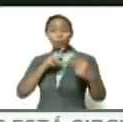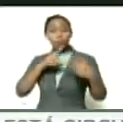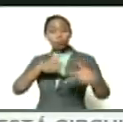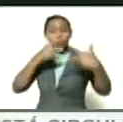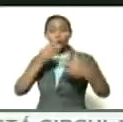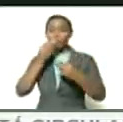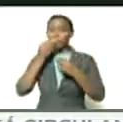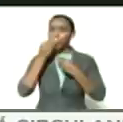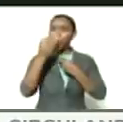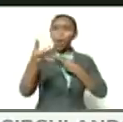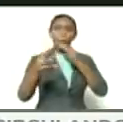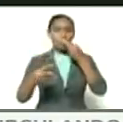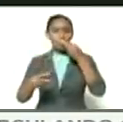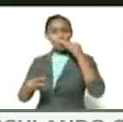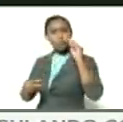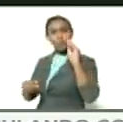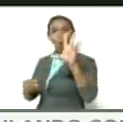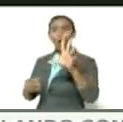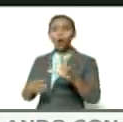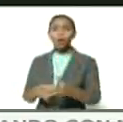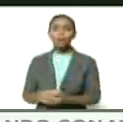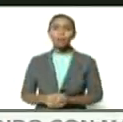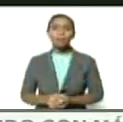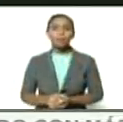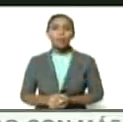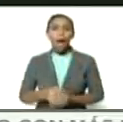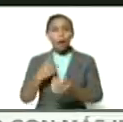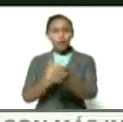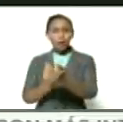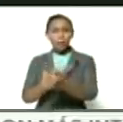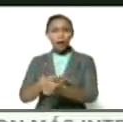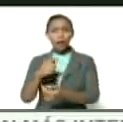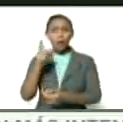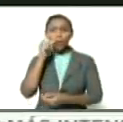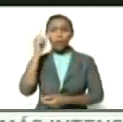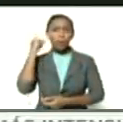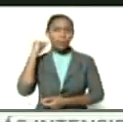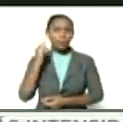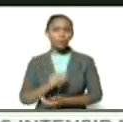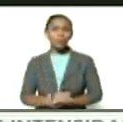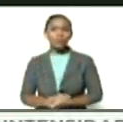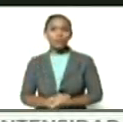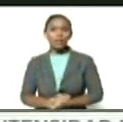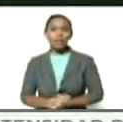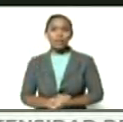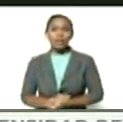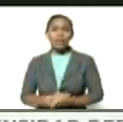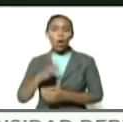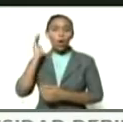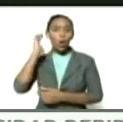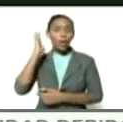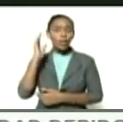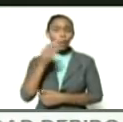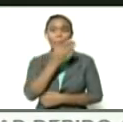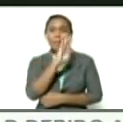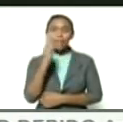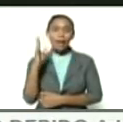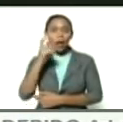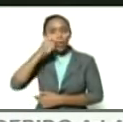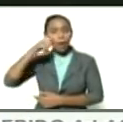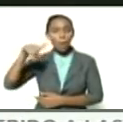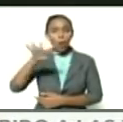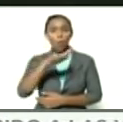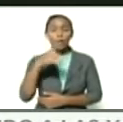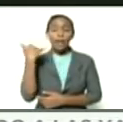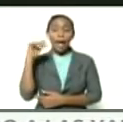les envío otro beso a nuestros hermanos y hermanas de los congresos bicentenarios de los pueblos